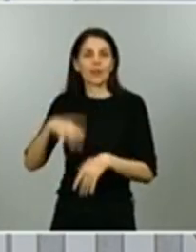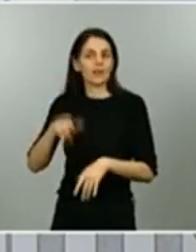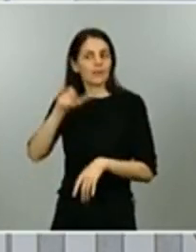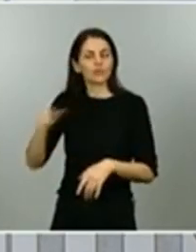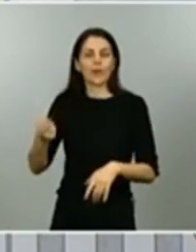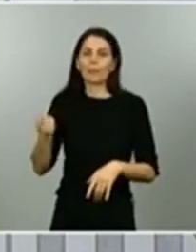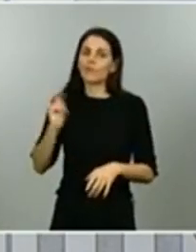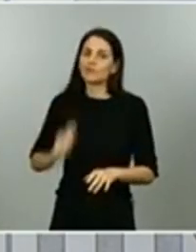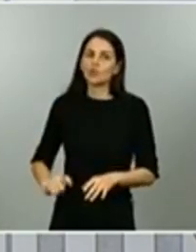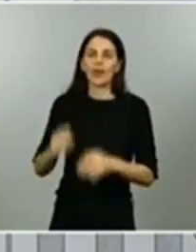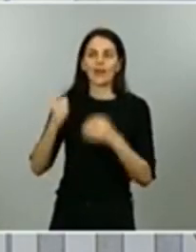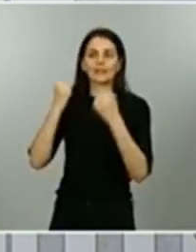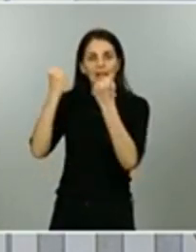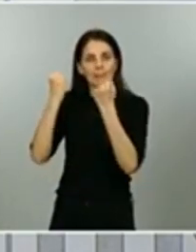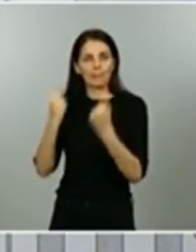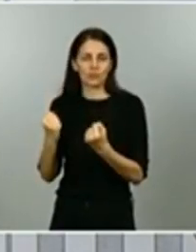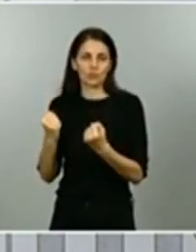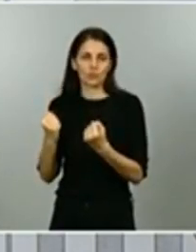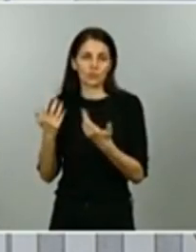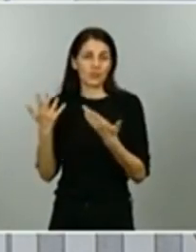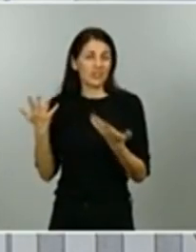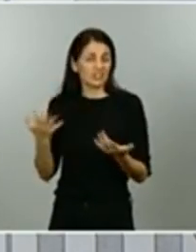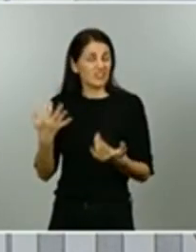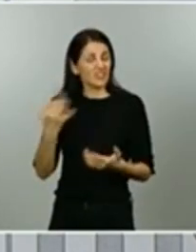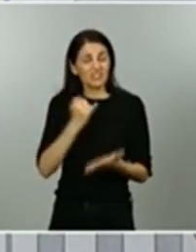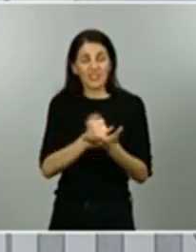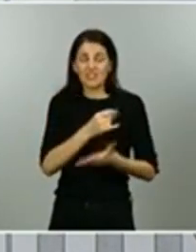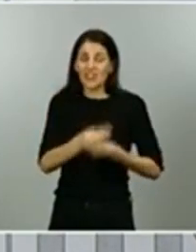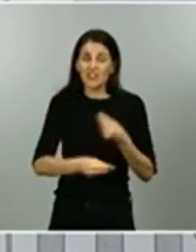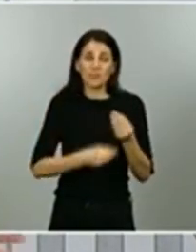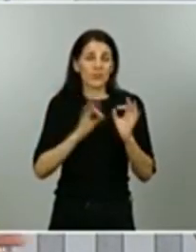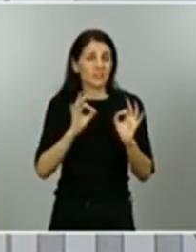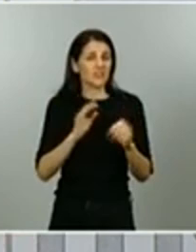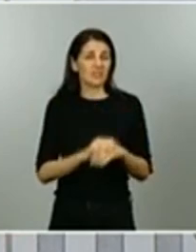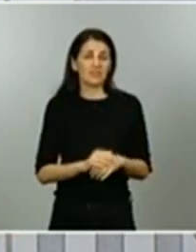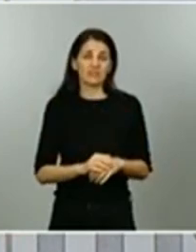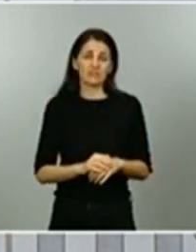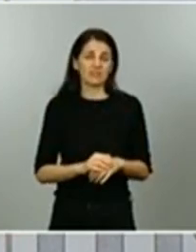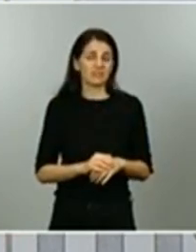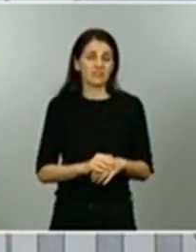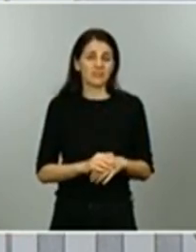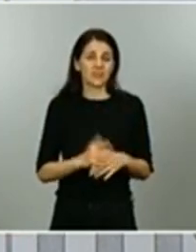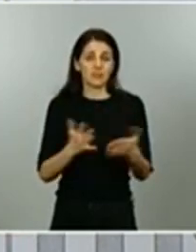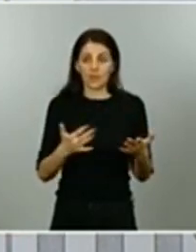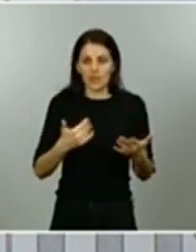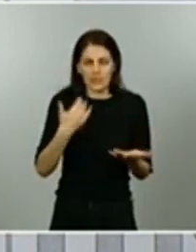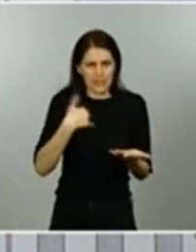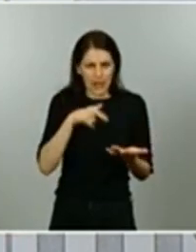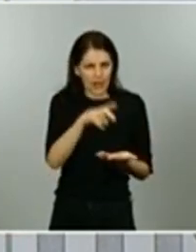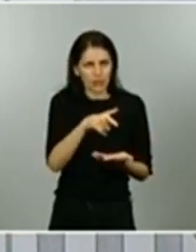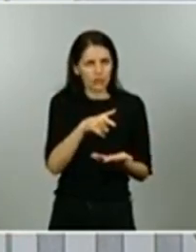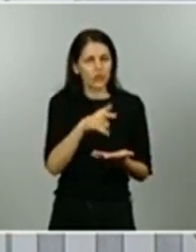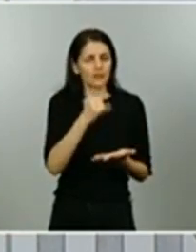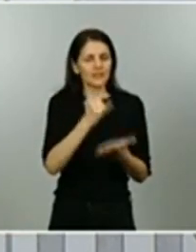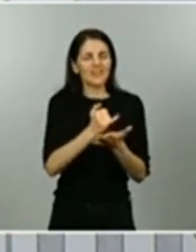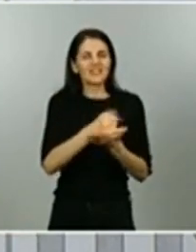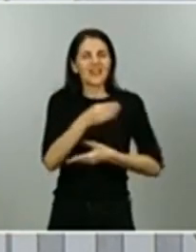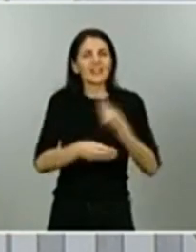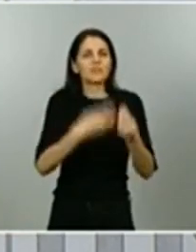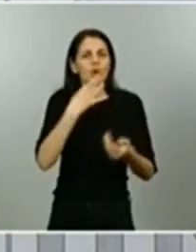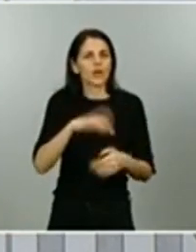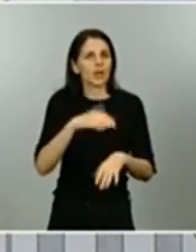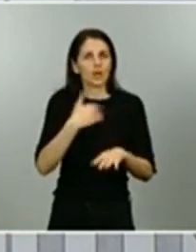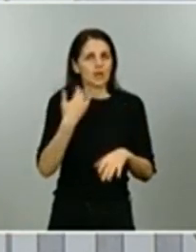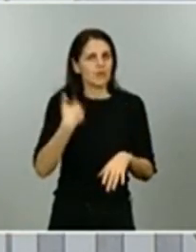a los criterios y en base a la estrategia de diagnóstico que fue acordada por cierto entre todas las comunidades